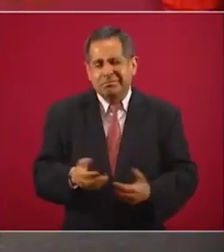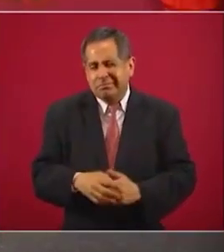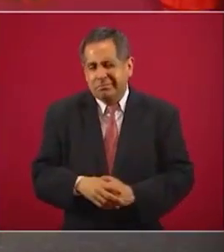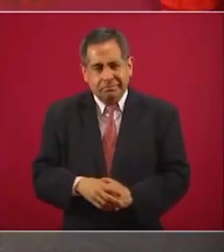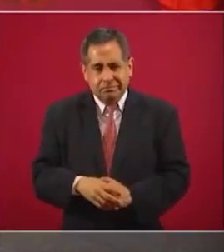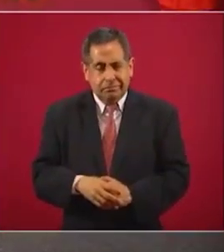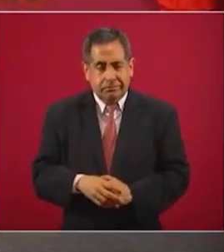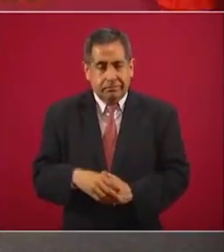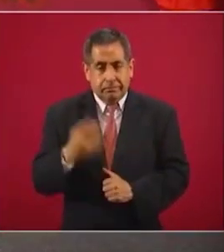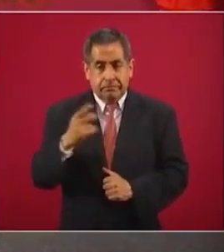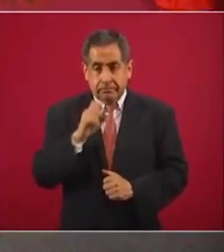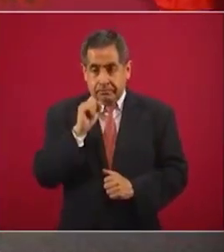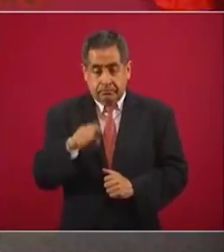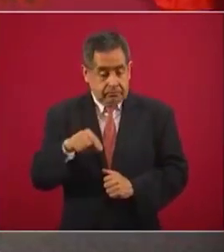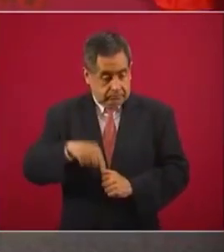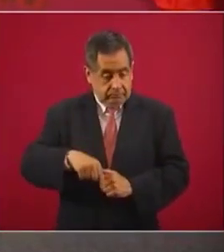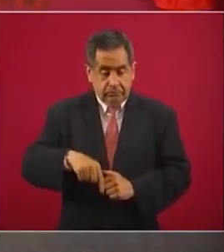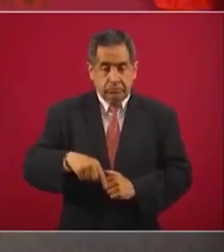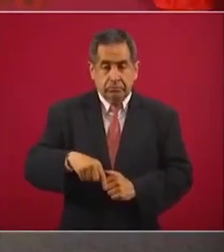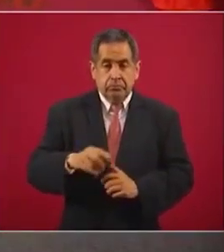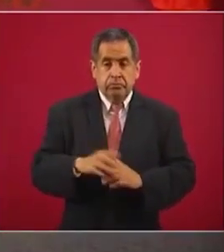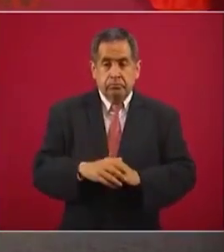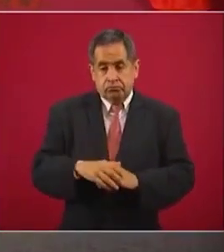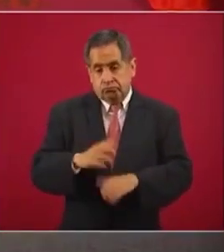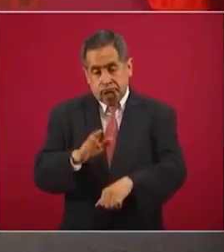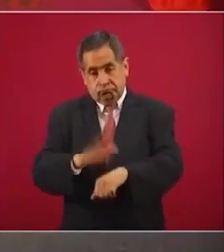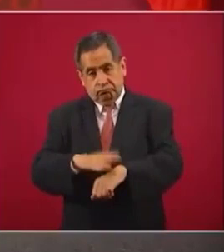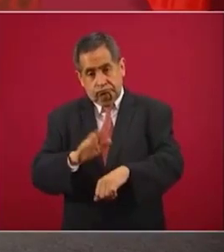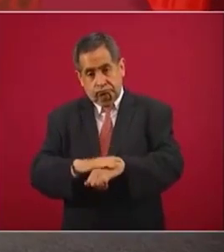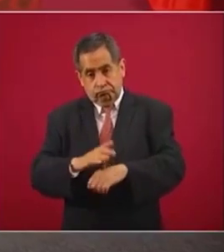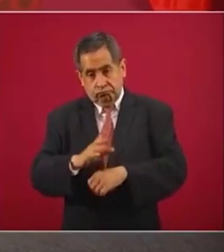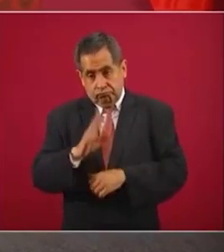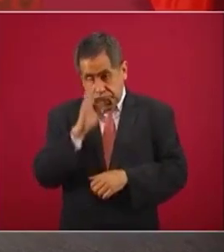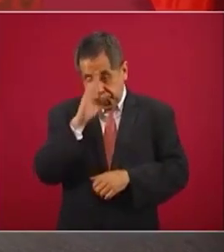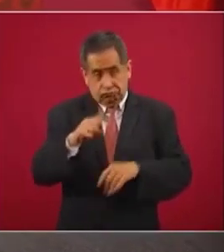Pero fue aquí un señalamiento público.